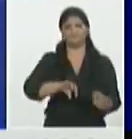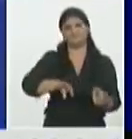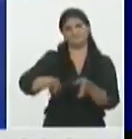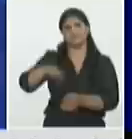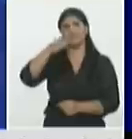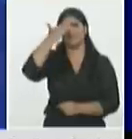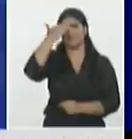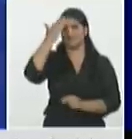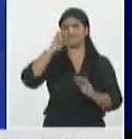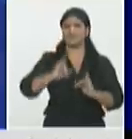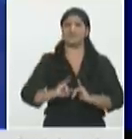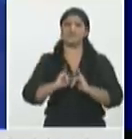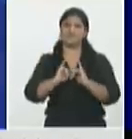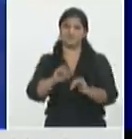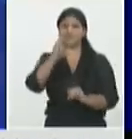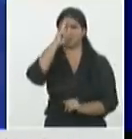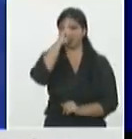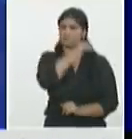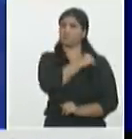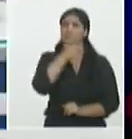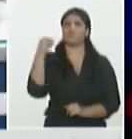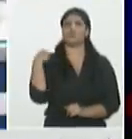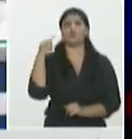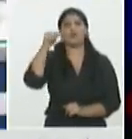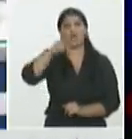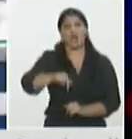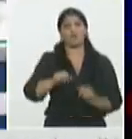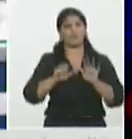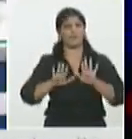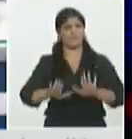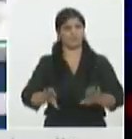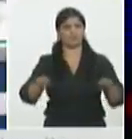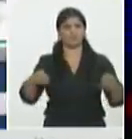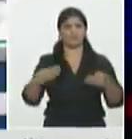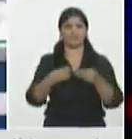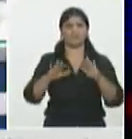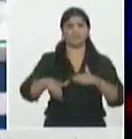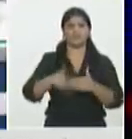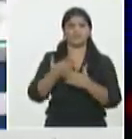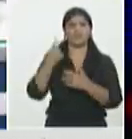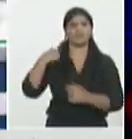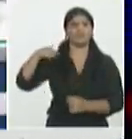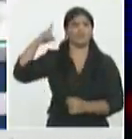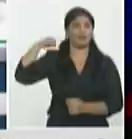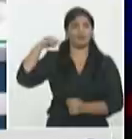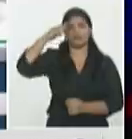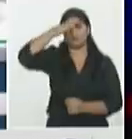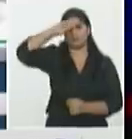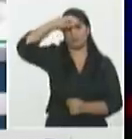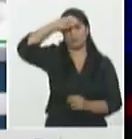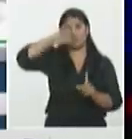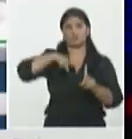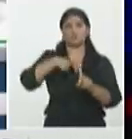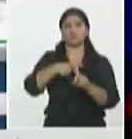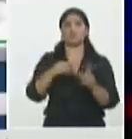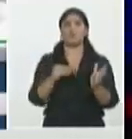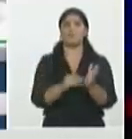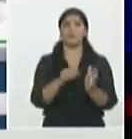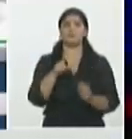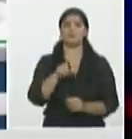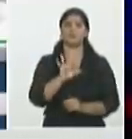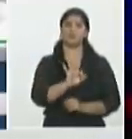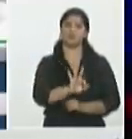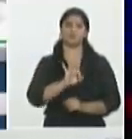actualización doctor le propongo una pausa al cierre del día de ayer la nación reporta 1188 nuevos